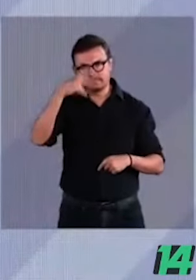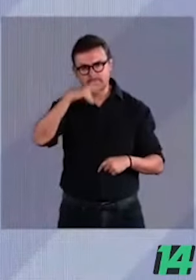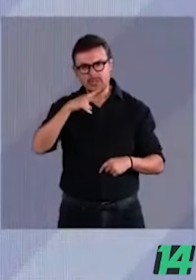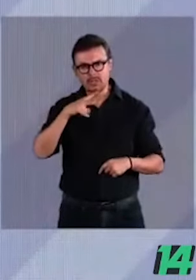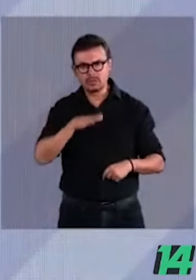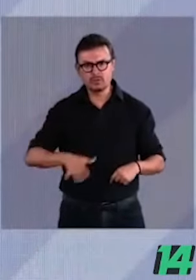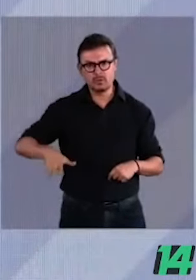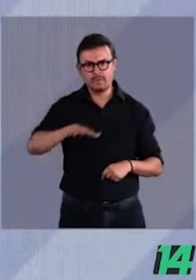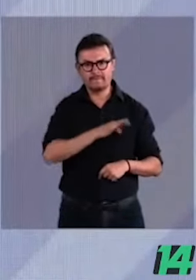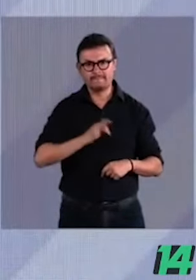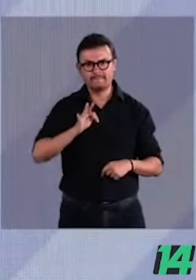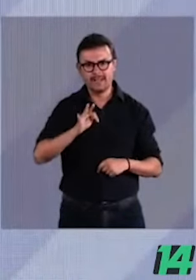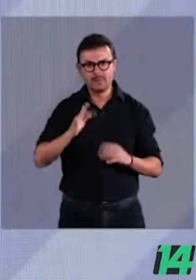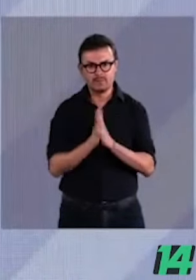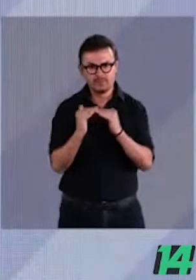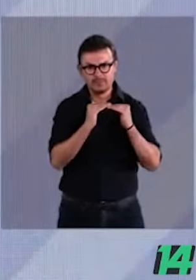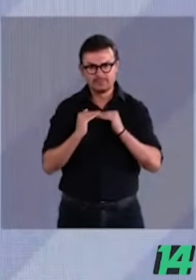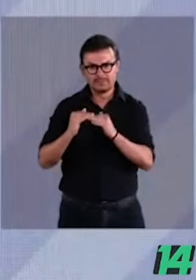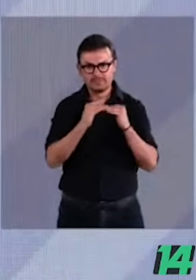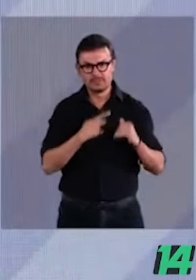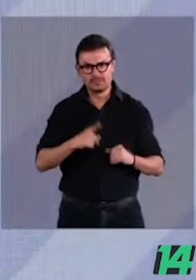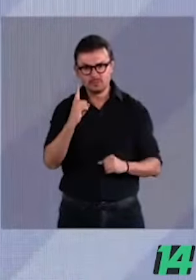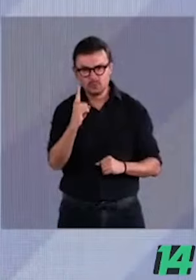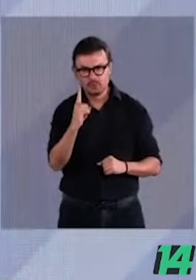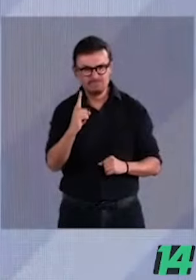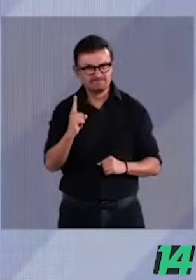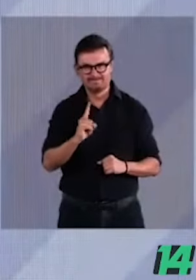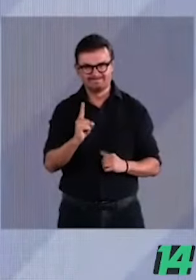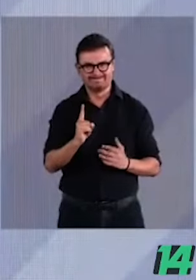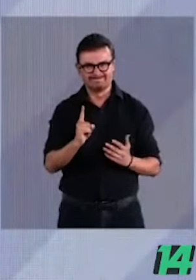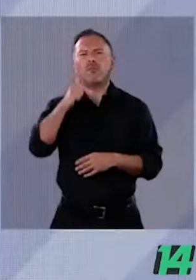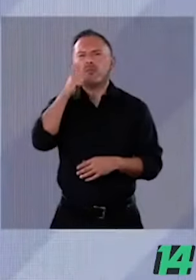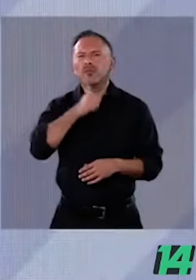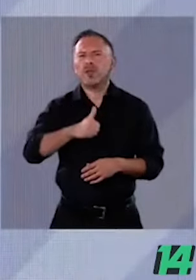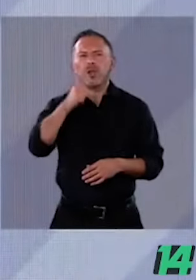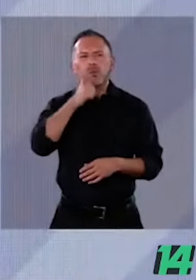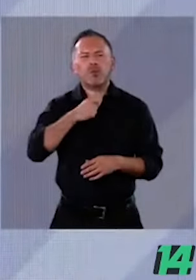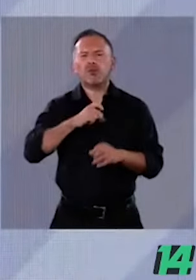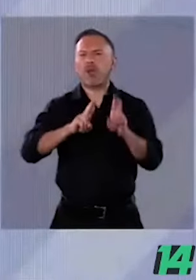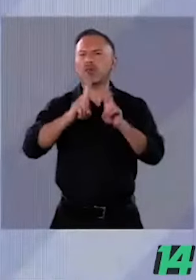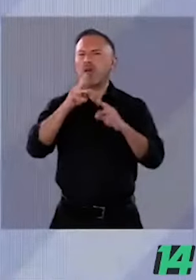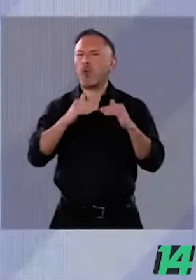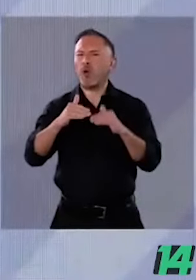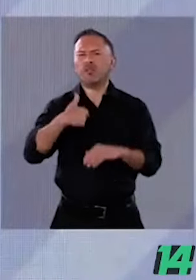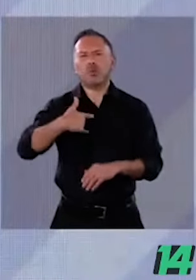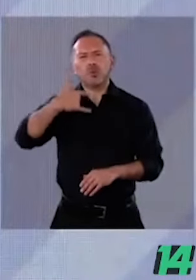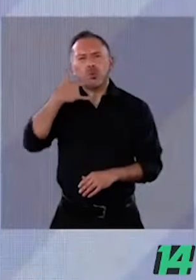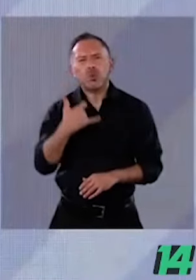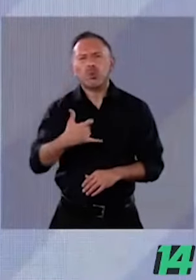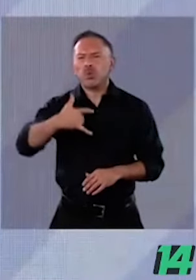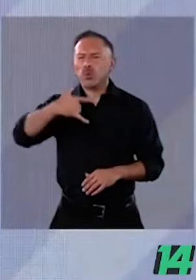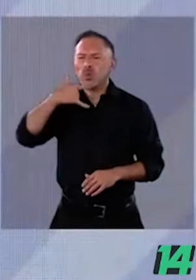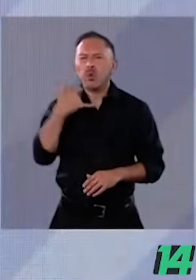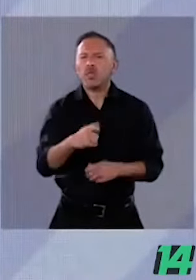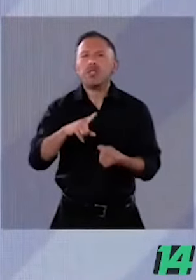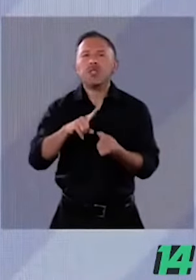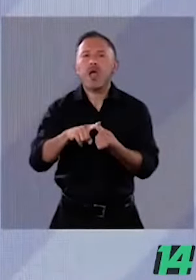democracia esté en riesgo. Los únicos que hemos luchado siempre por la democracia ha sido nuestro movimiento.